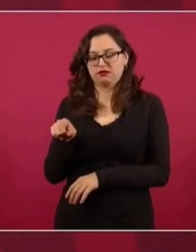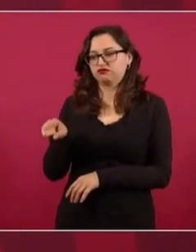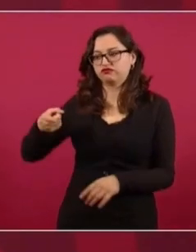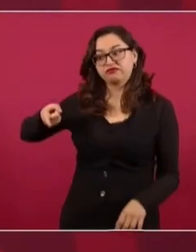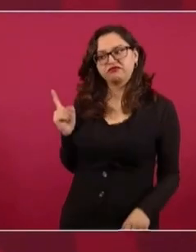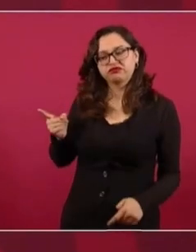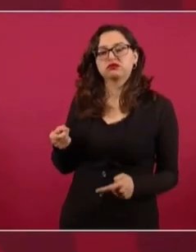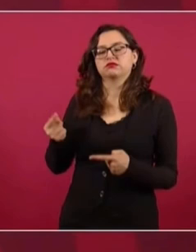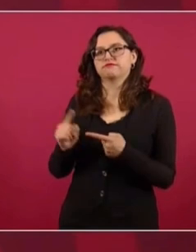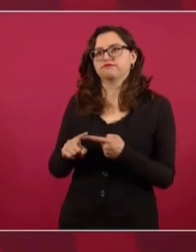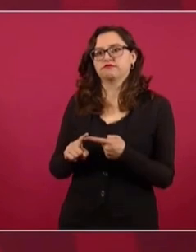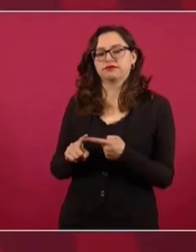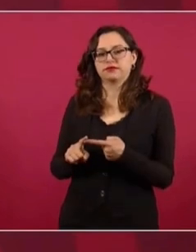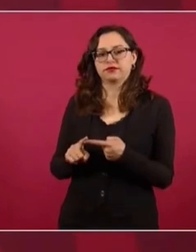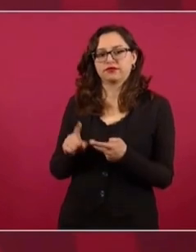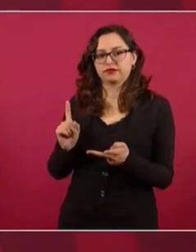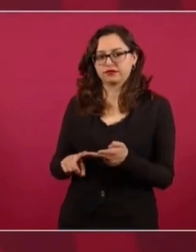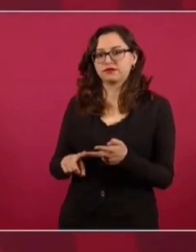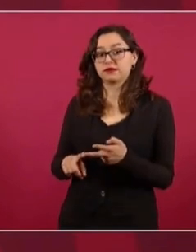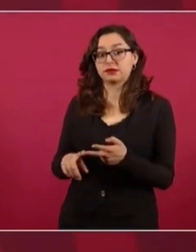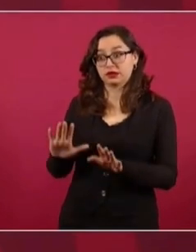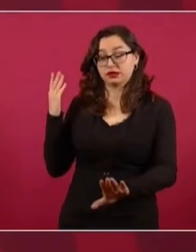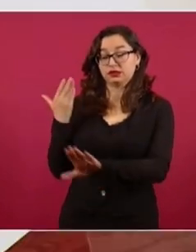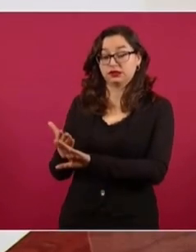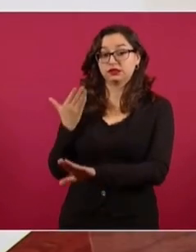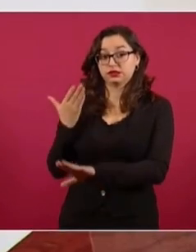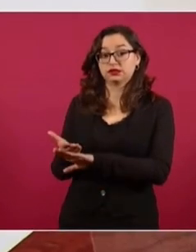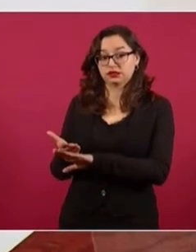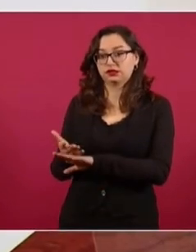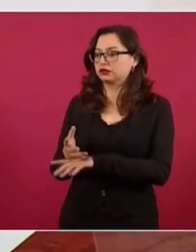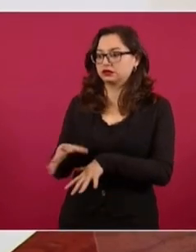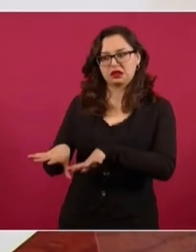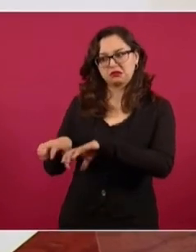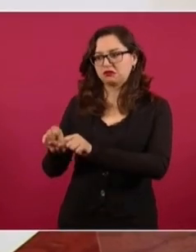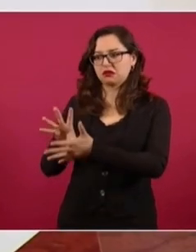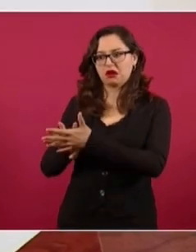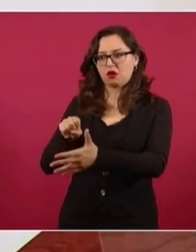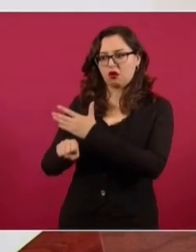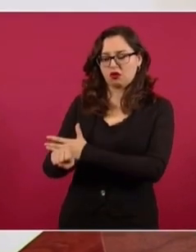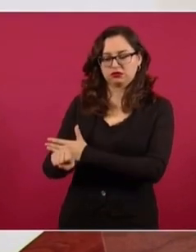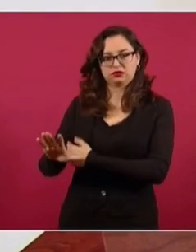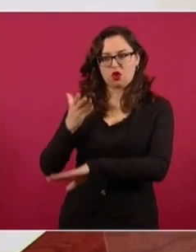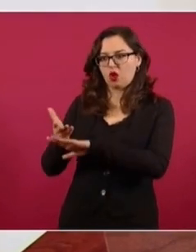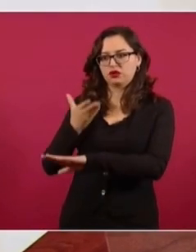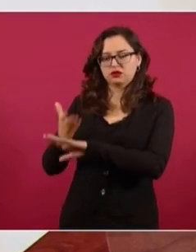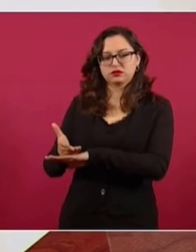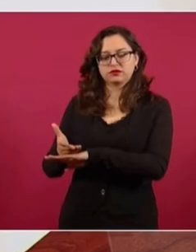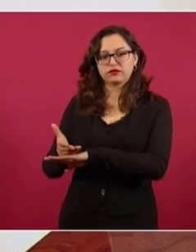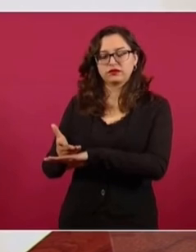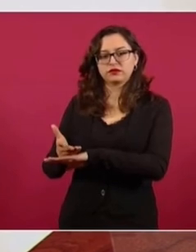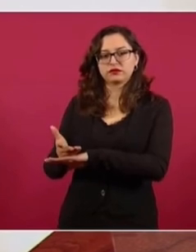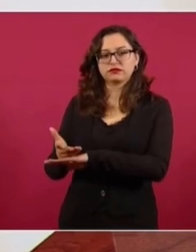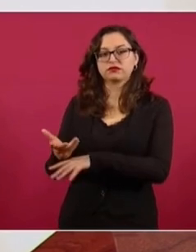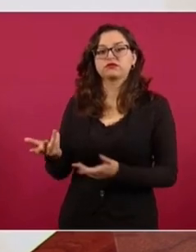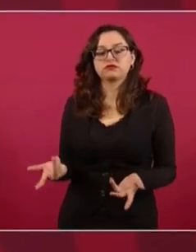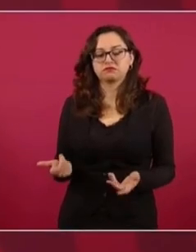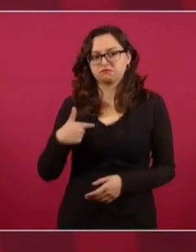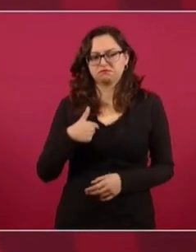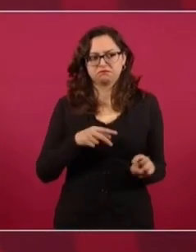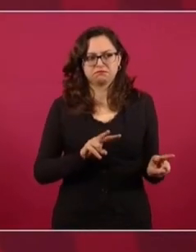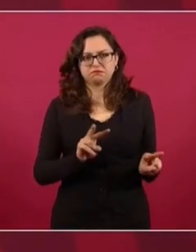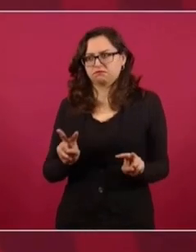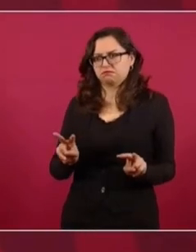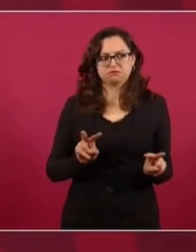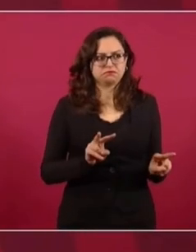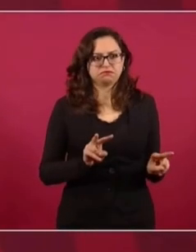incluso de aprehensión, de órdenes de aprehensión en contra de Lili Acacho por sus denuncias, yo estaba en oposición